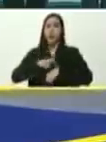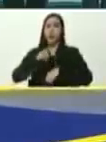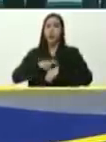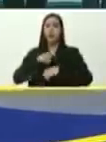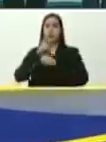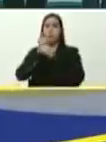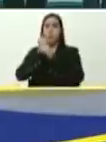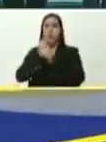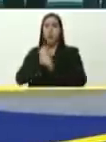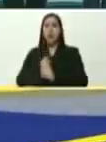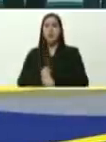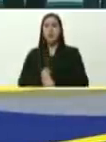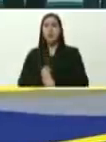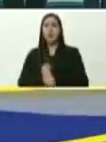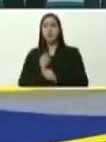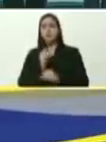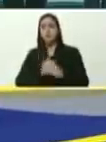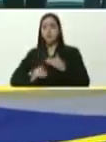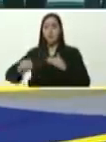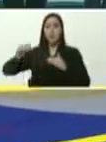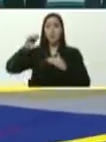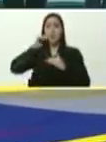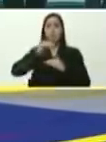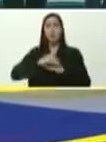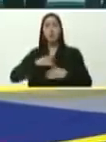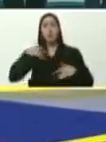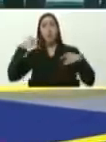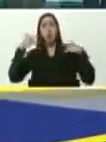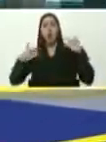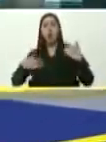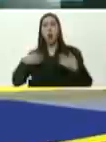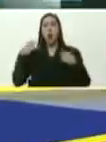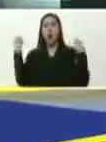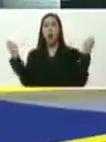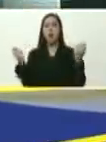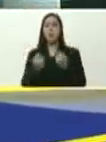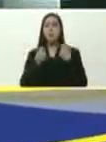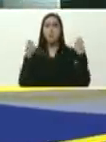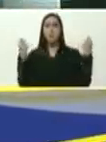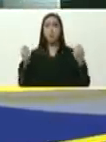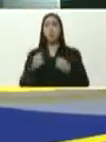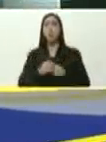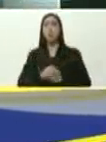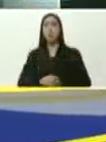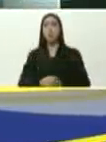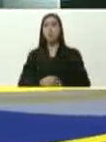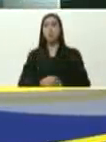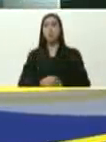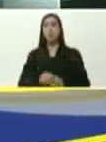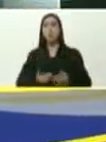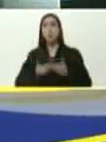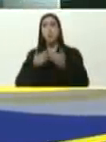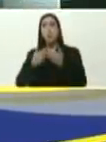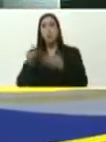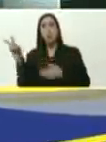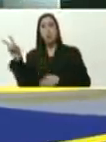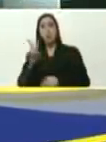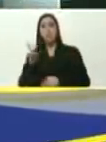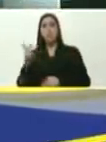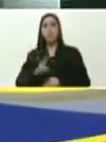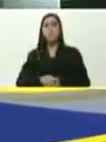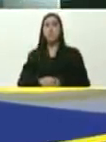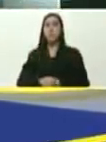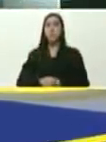esperanza, del crecimiento, y de la alegría, popular, es la etapa, viene, para Venezuela, almirante,